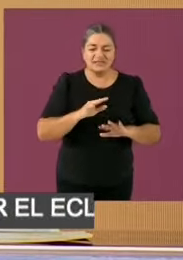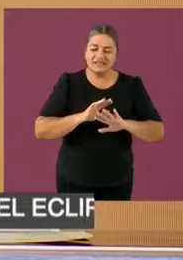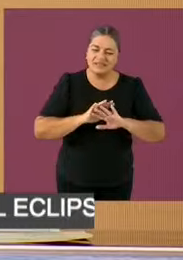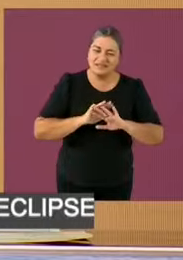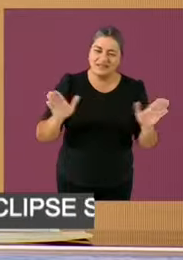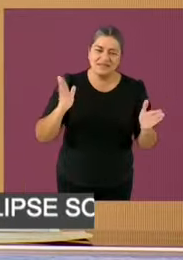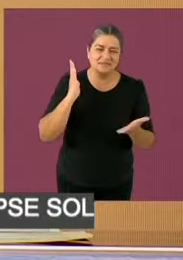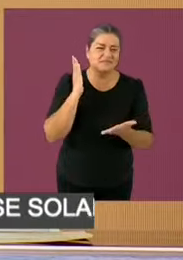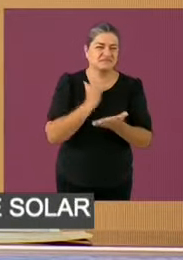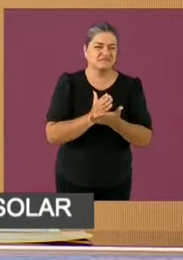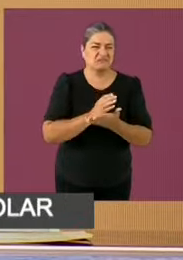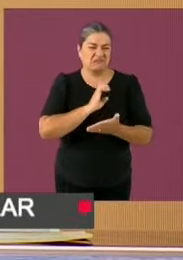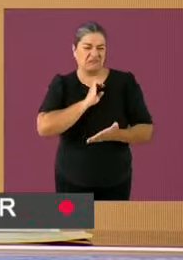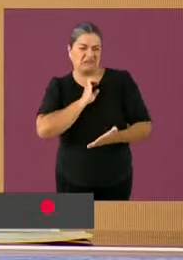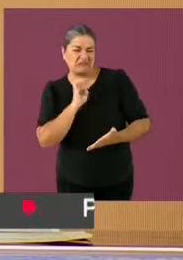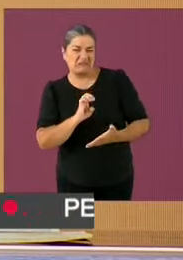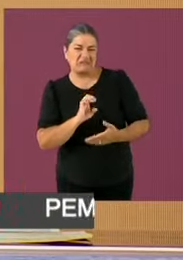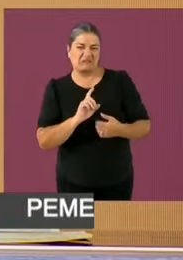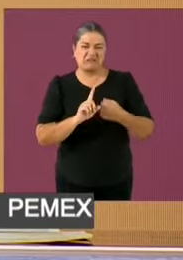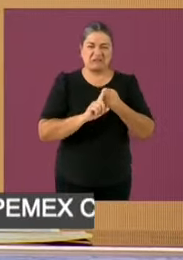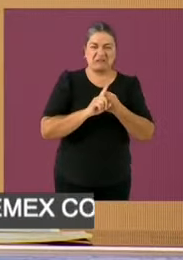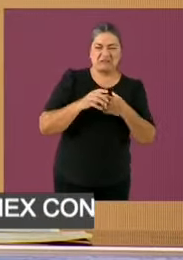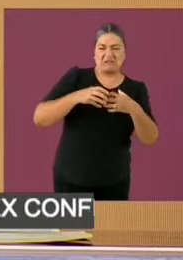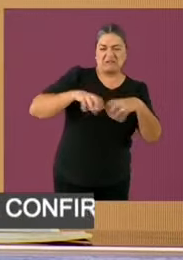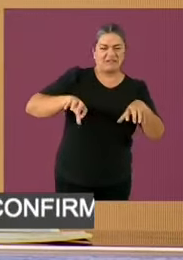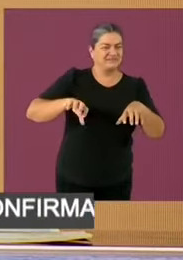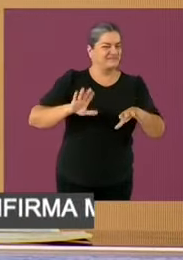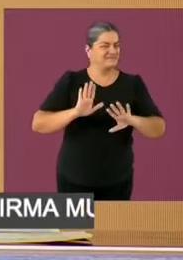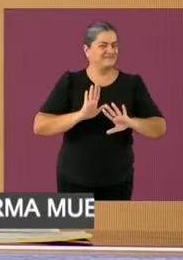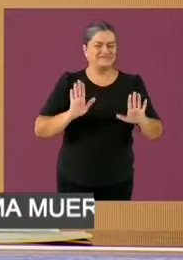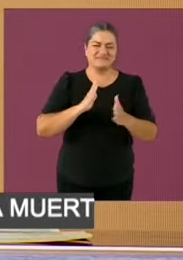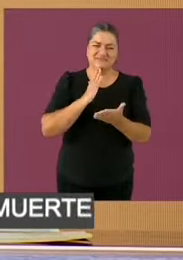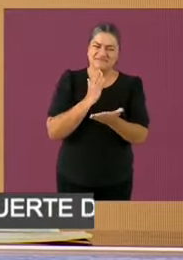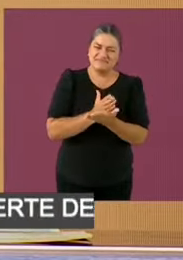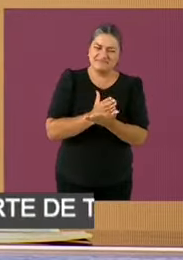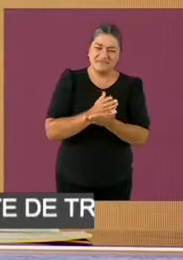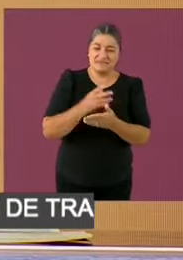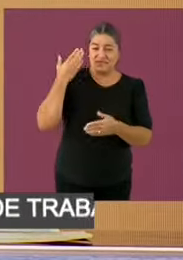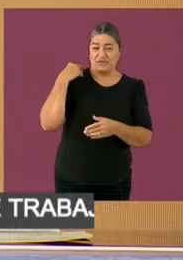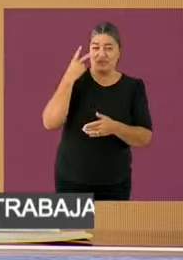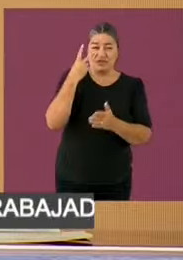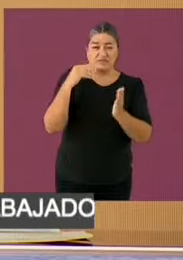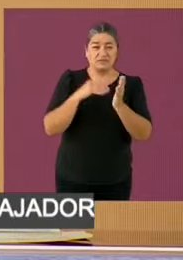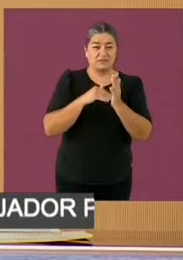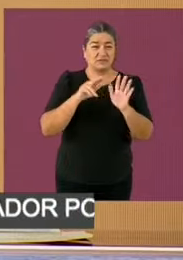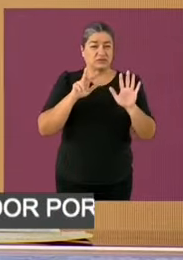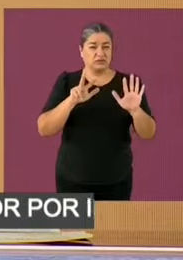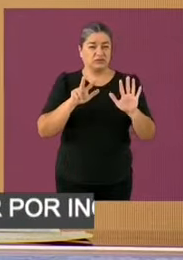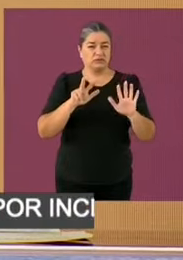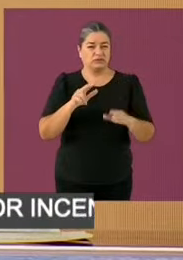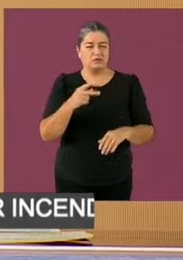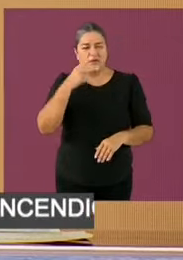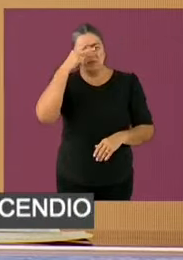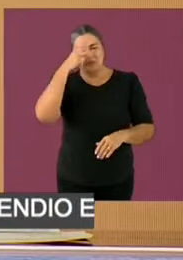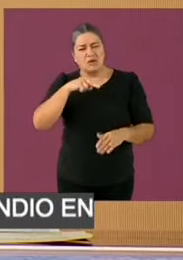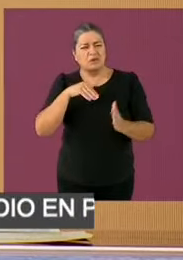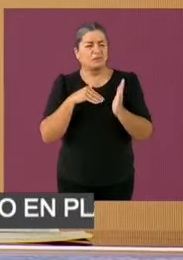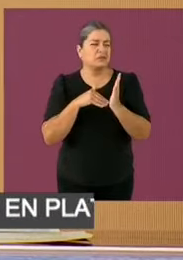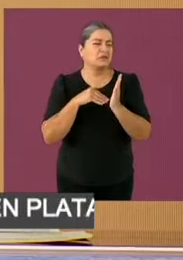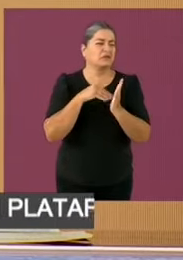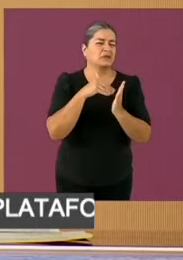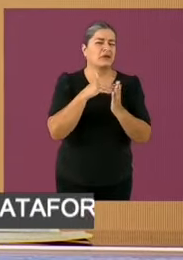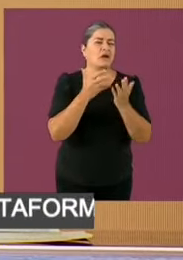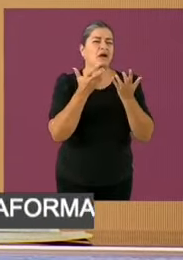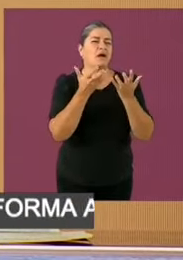millones de mexicanos votaron por un cambio con la esperanza, pero pues la verdad es que no sucedió. Claudia